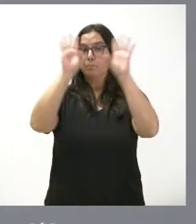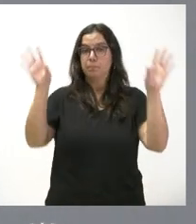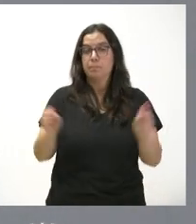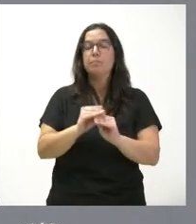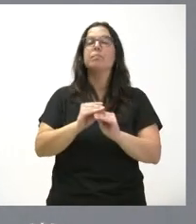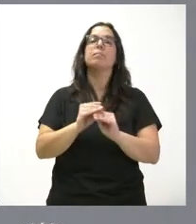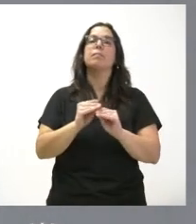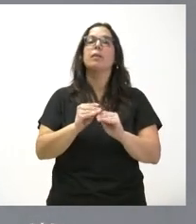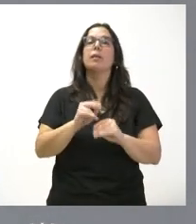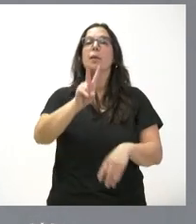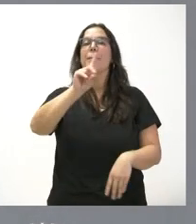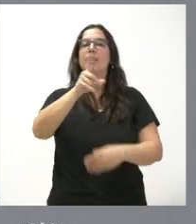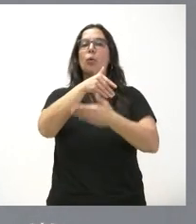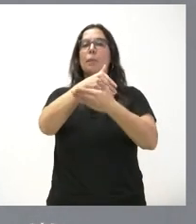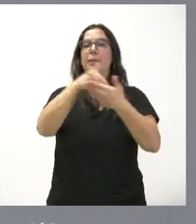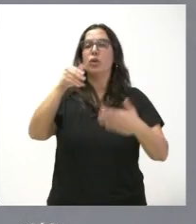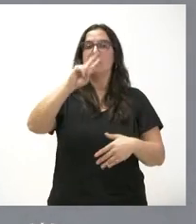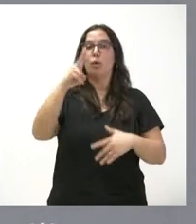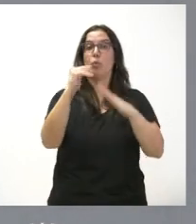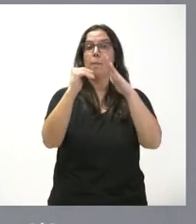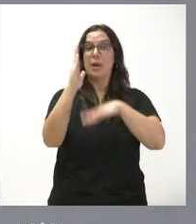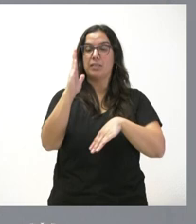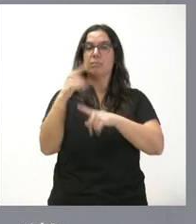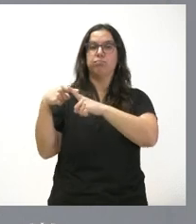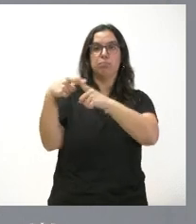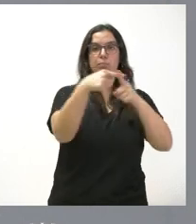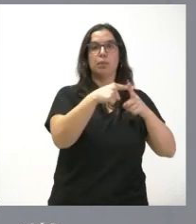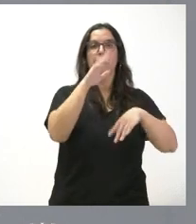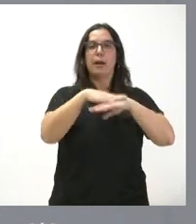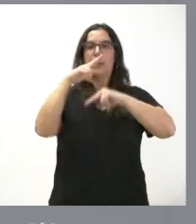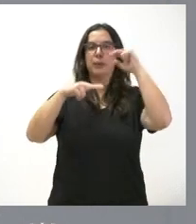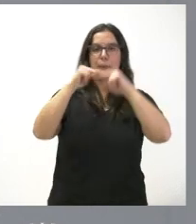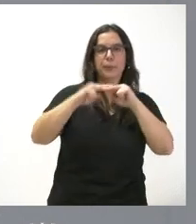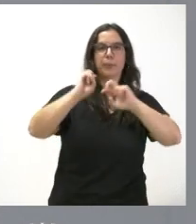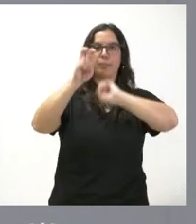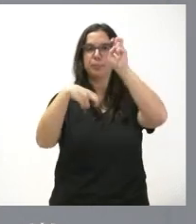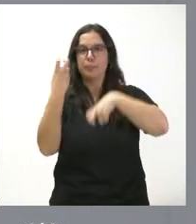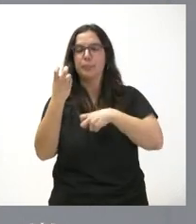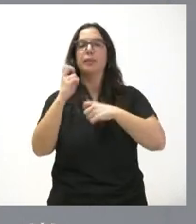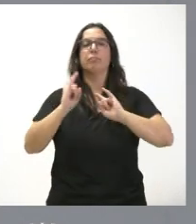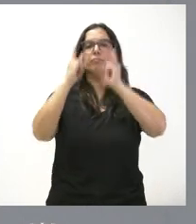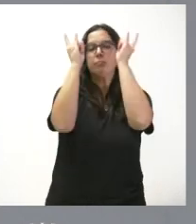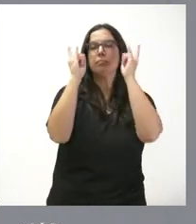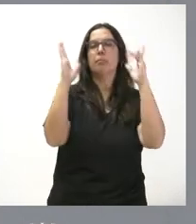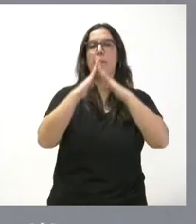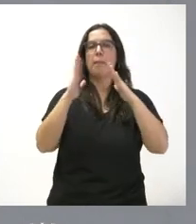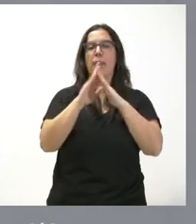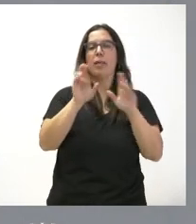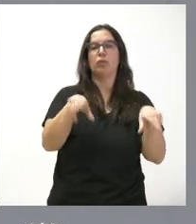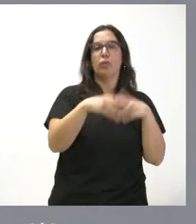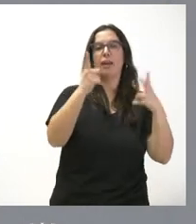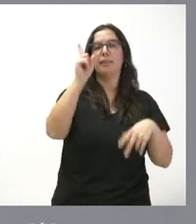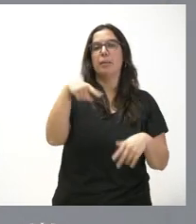como les digo, más de 21 millones de euros en construcción, rehabilitación de viviendas sociales, incluyendo